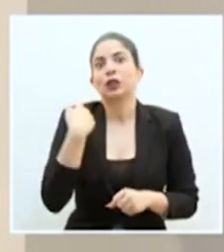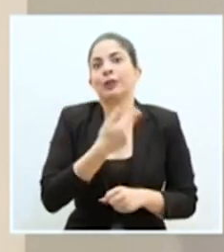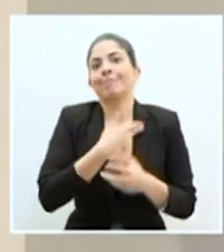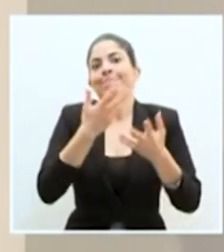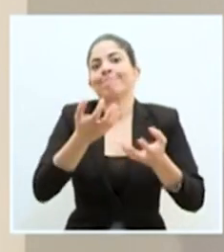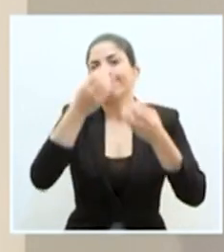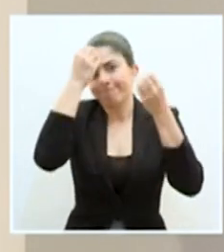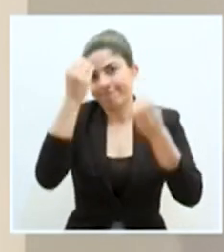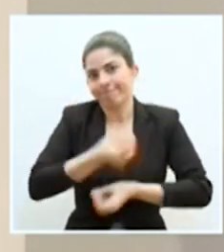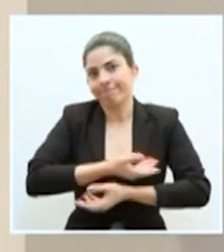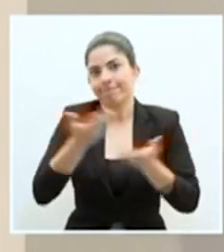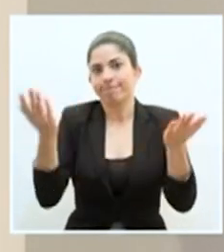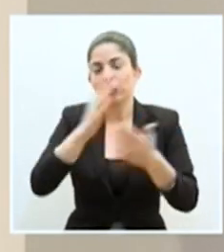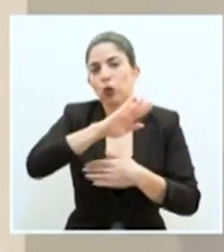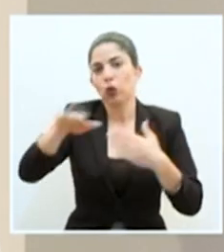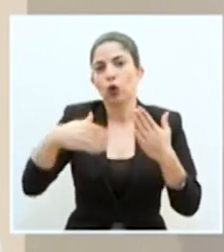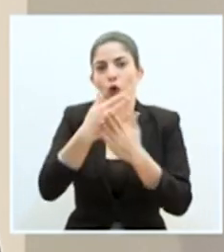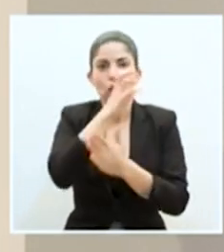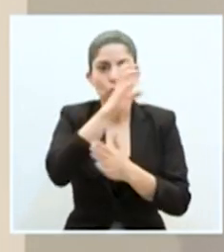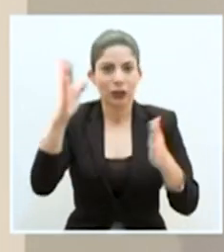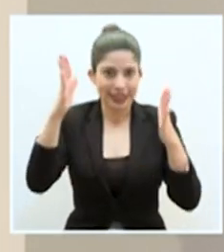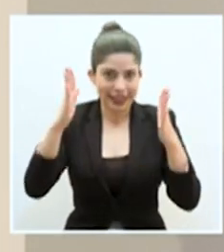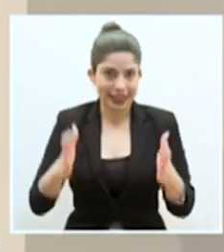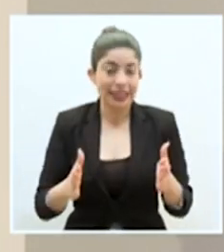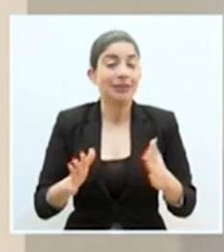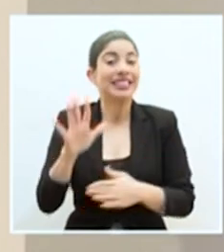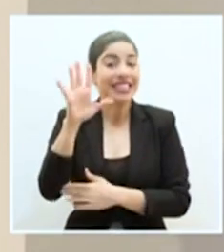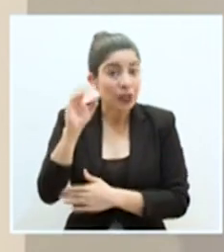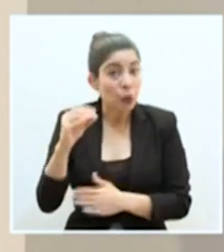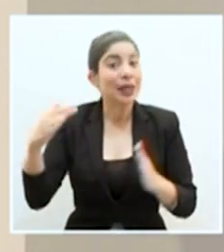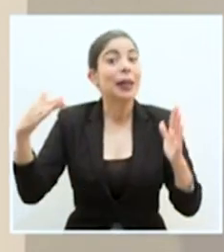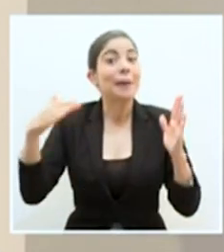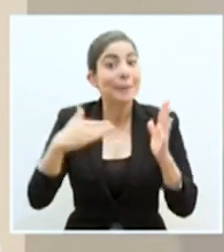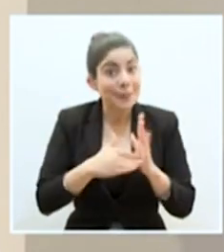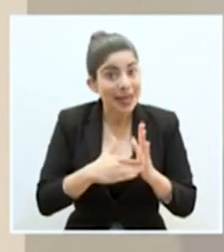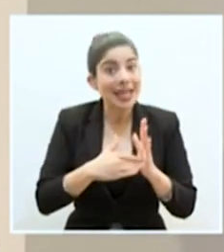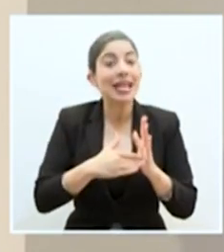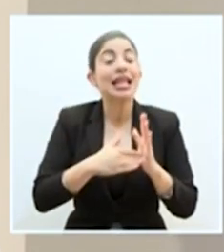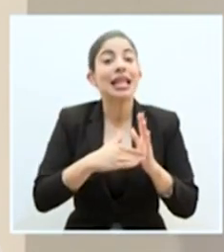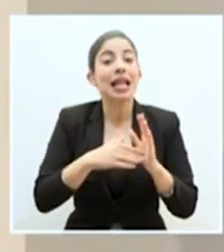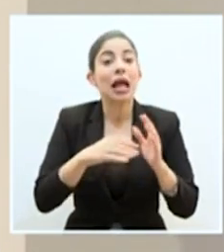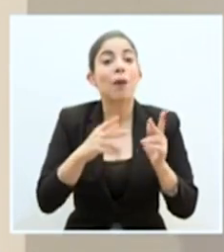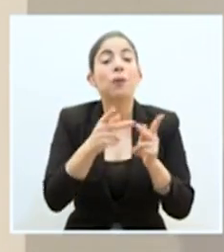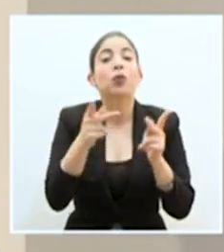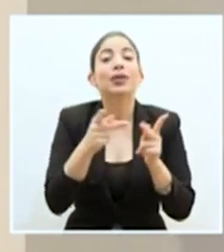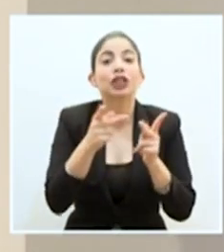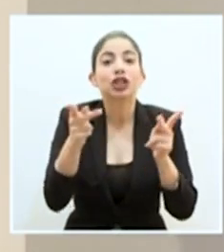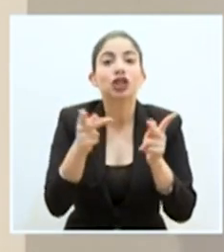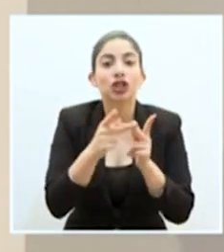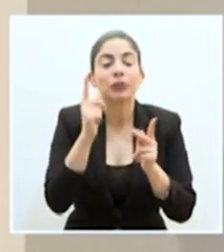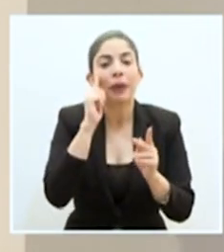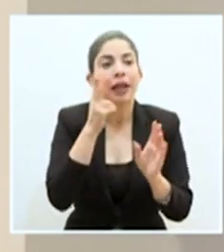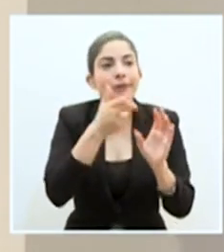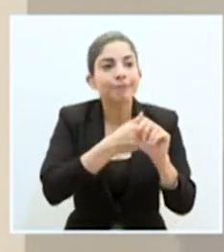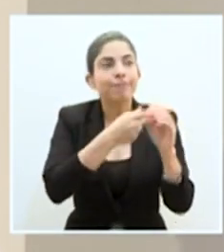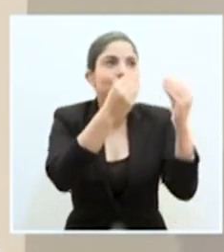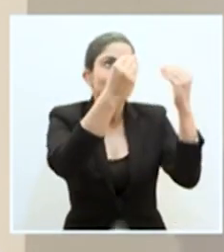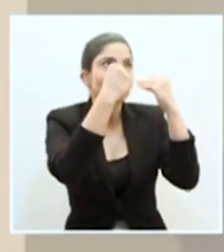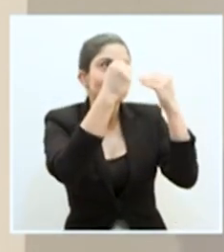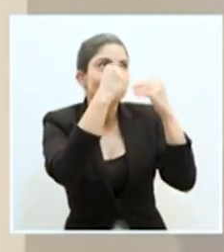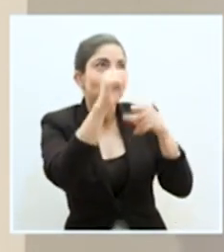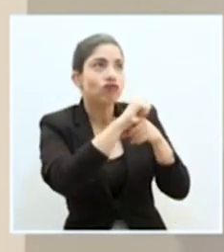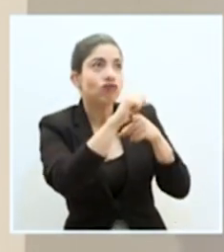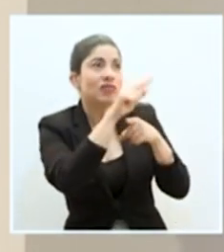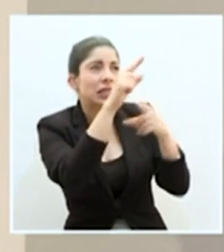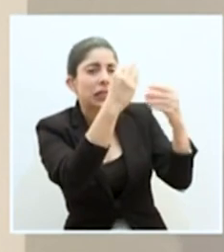compartir con las y los costarricenses. 50 mil cupos para la capacitación con la